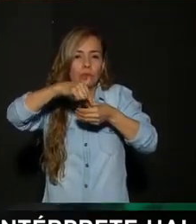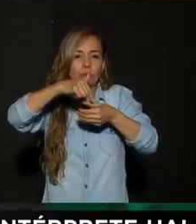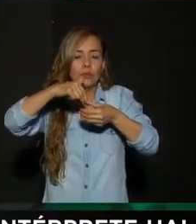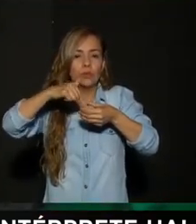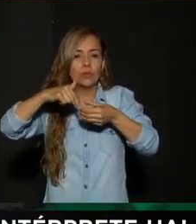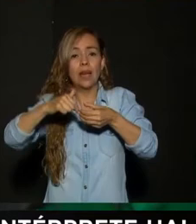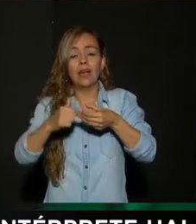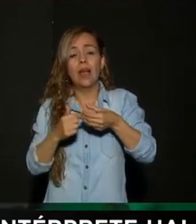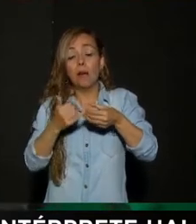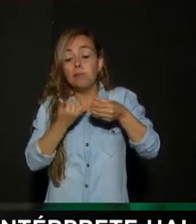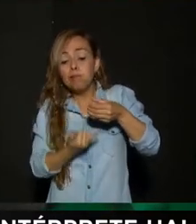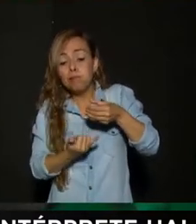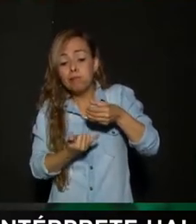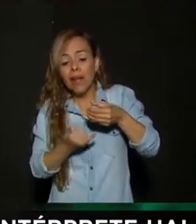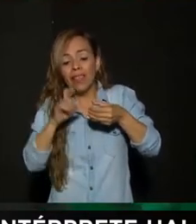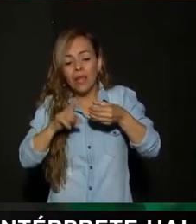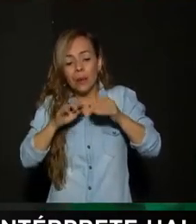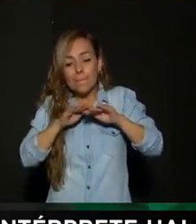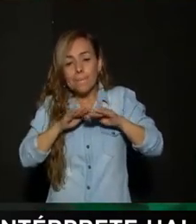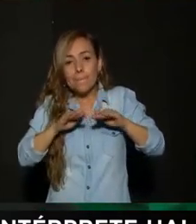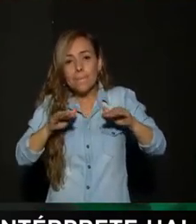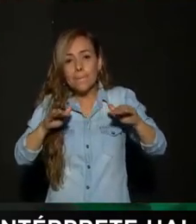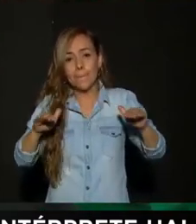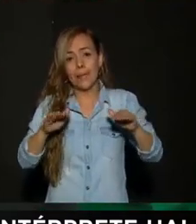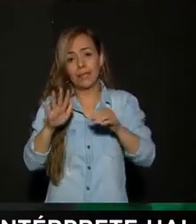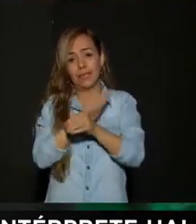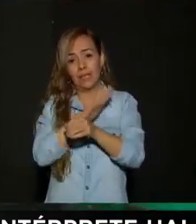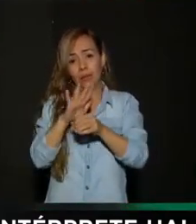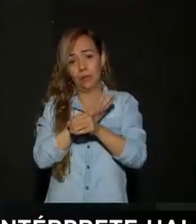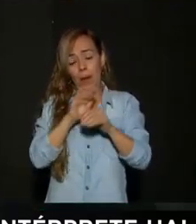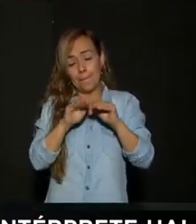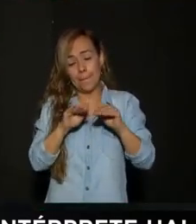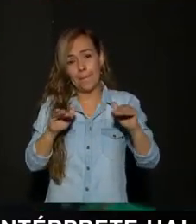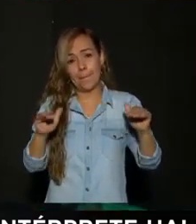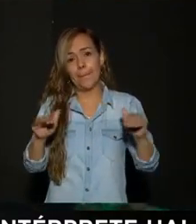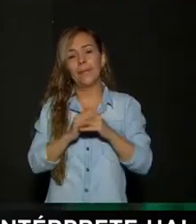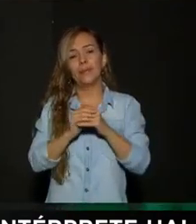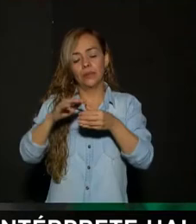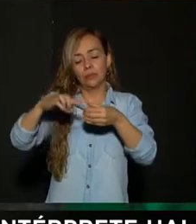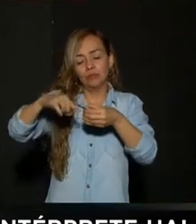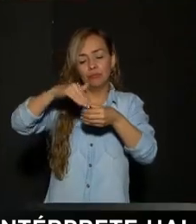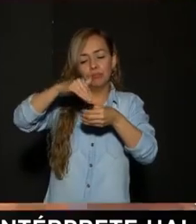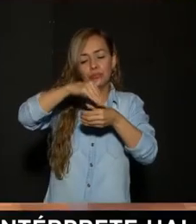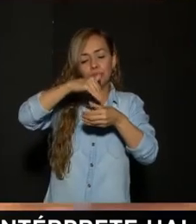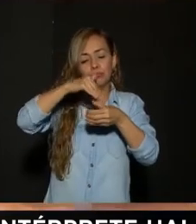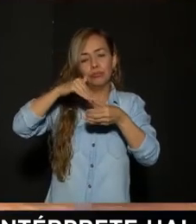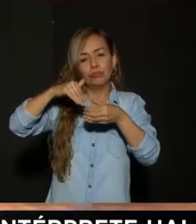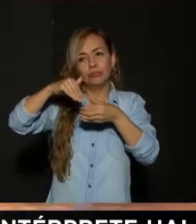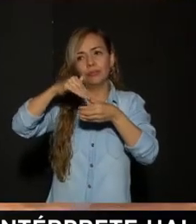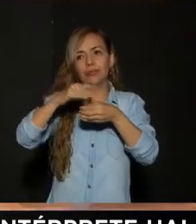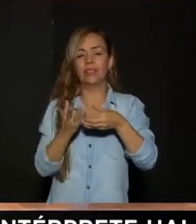Bolsas de aire O sea que quede Pues todo Que quede todo Llenito Parejito Que eso Y ya entonces Lo pueden meter